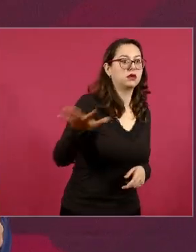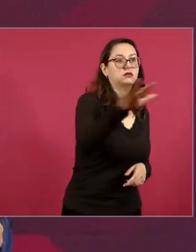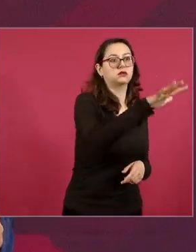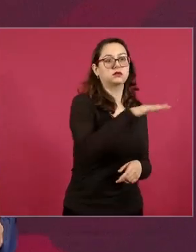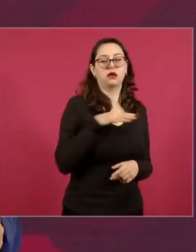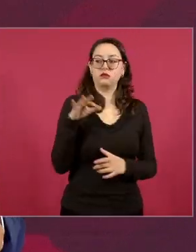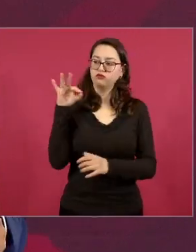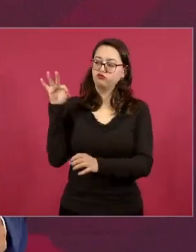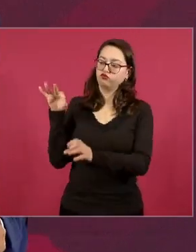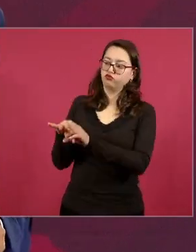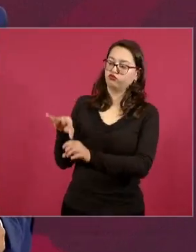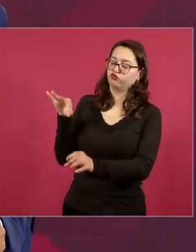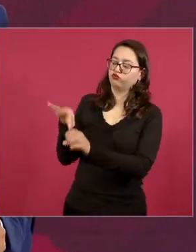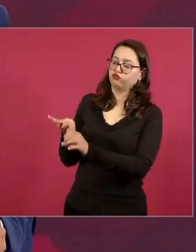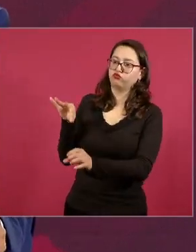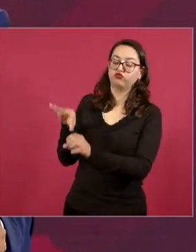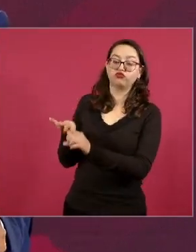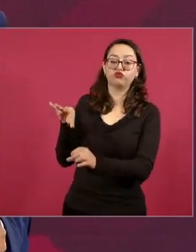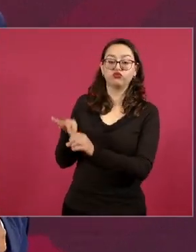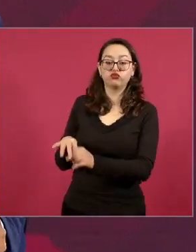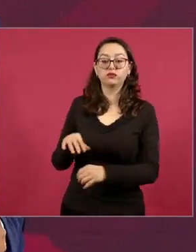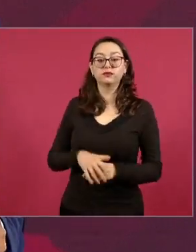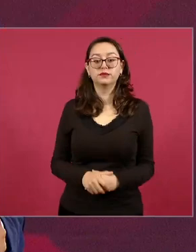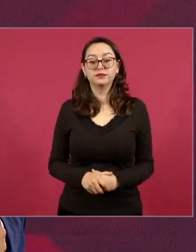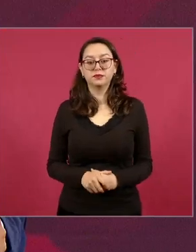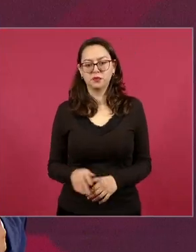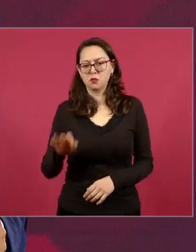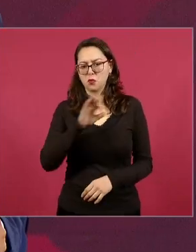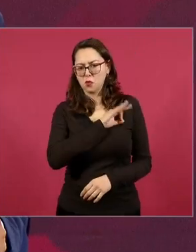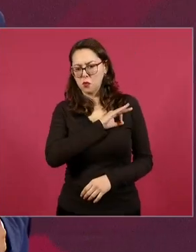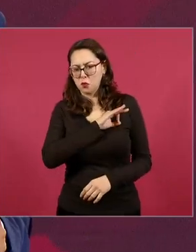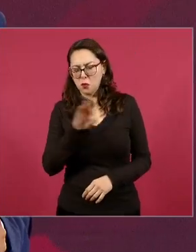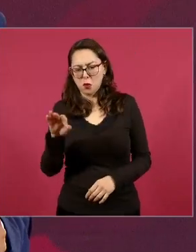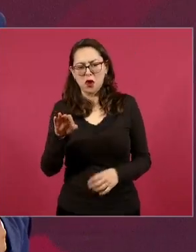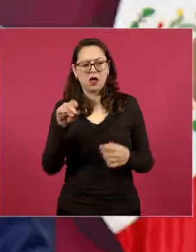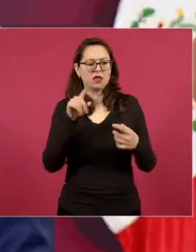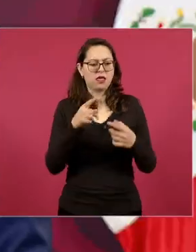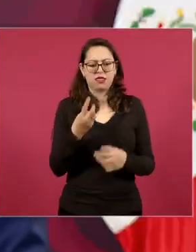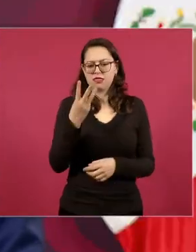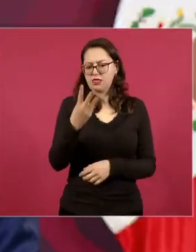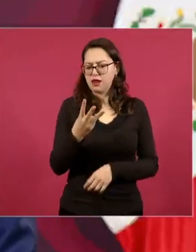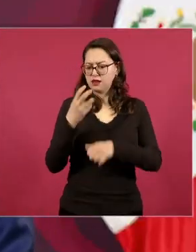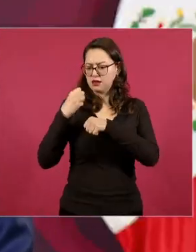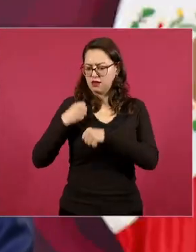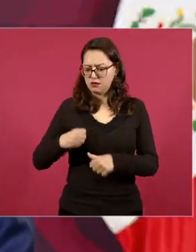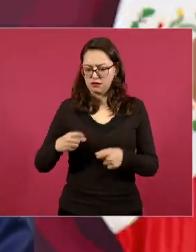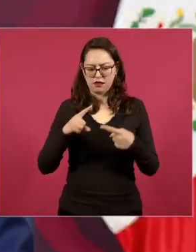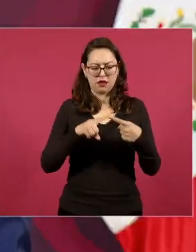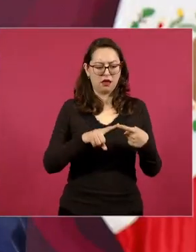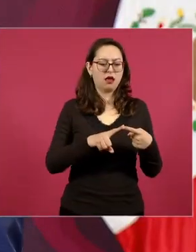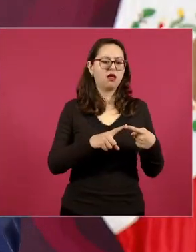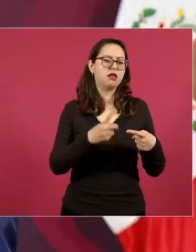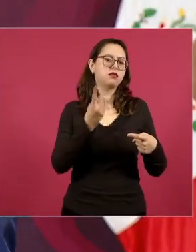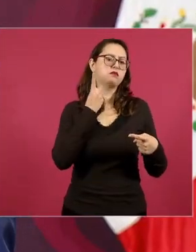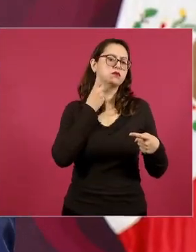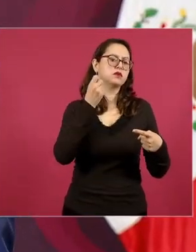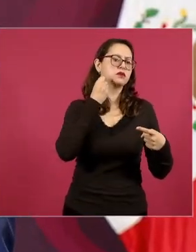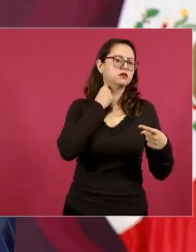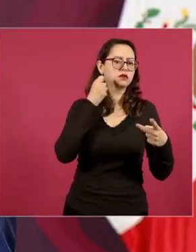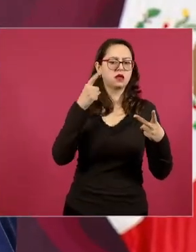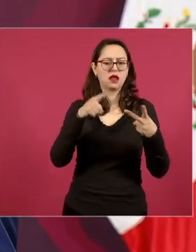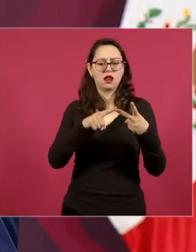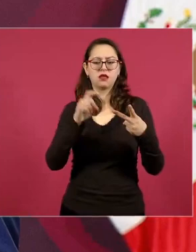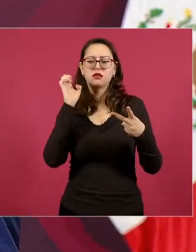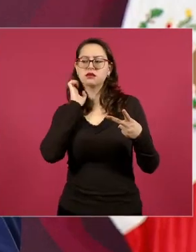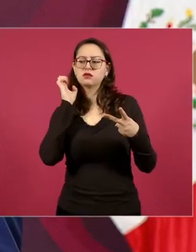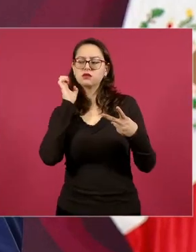que proponga el legislativo que proponga el ejecutivo que proponga el poder judicial